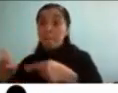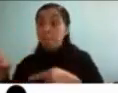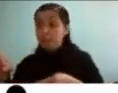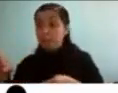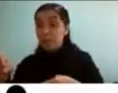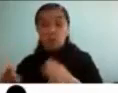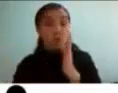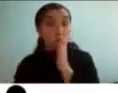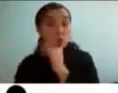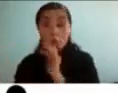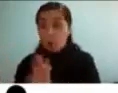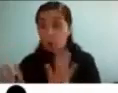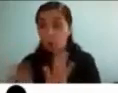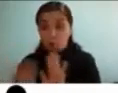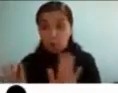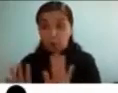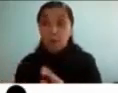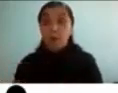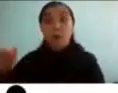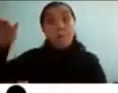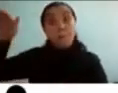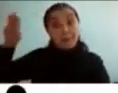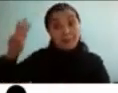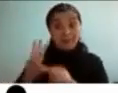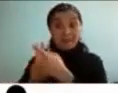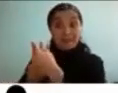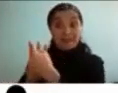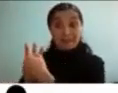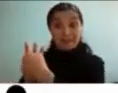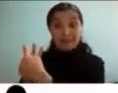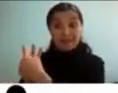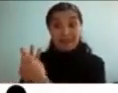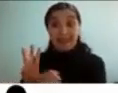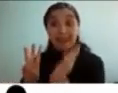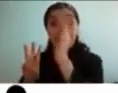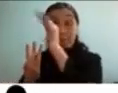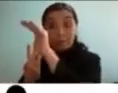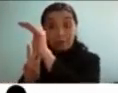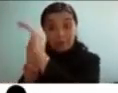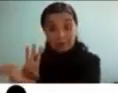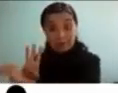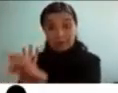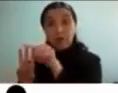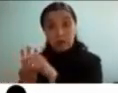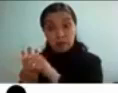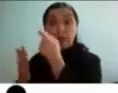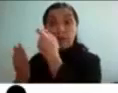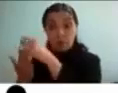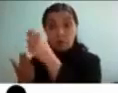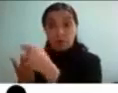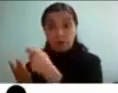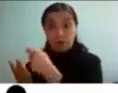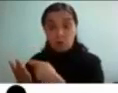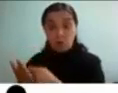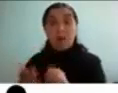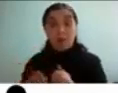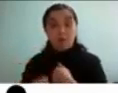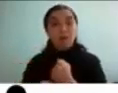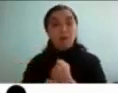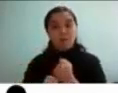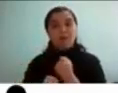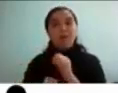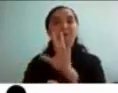diagnóstico pero la más chica ella sí fue evaluada de hecho en el centro donde trabajo y salió que tenía